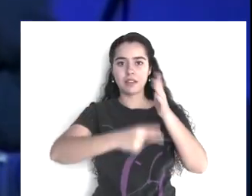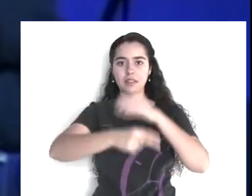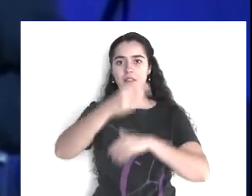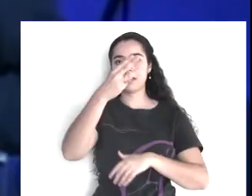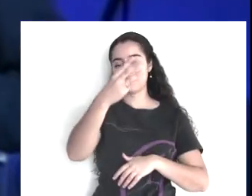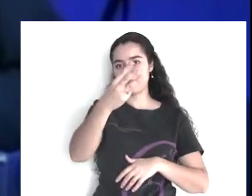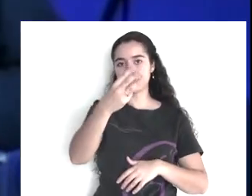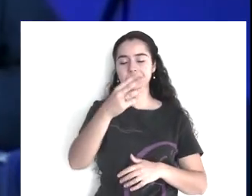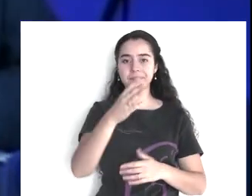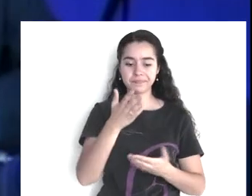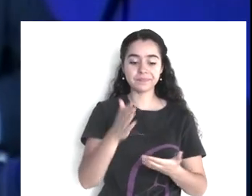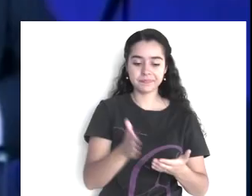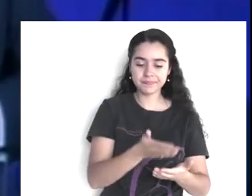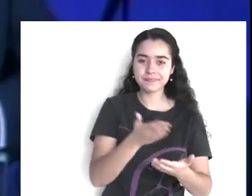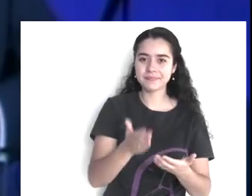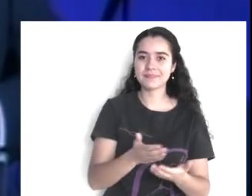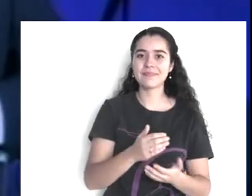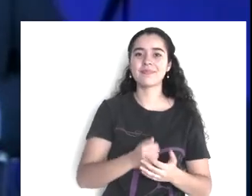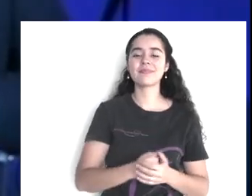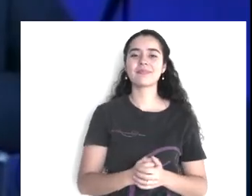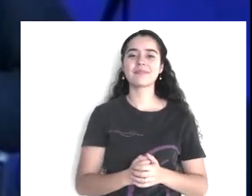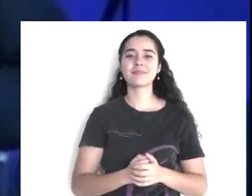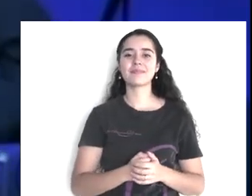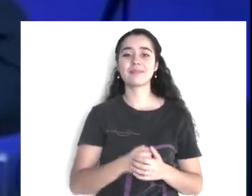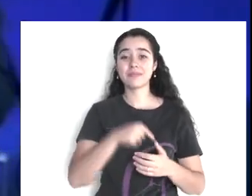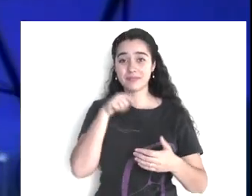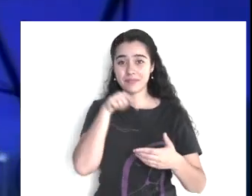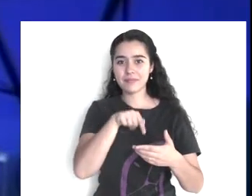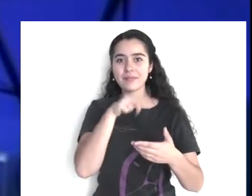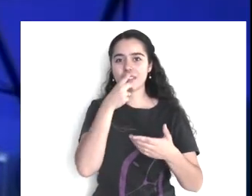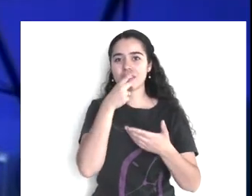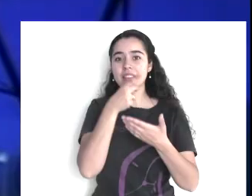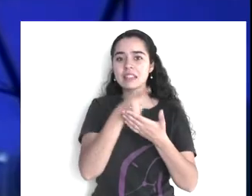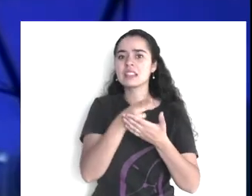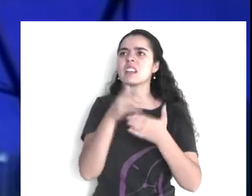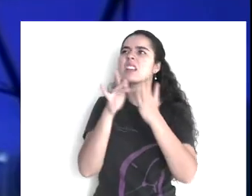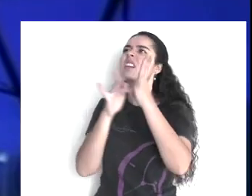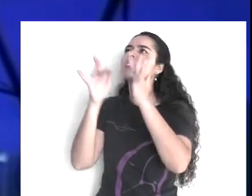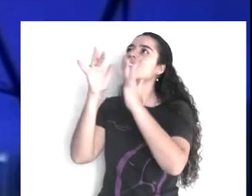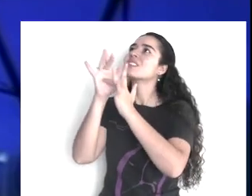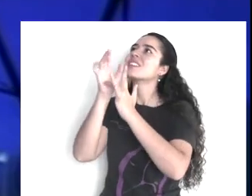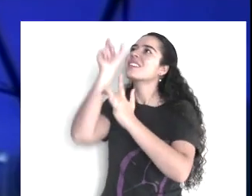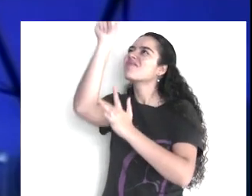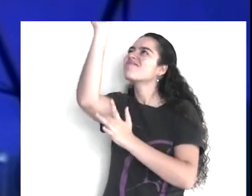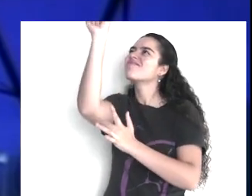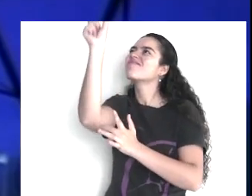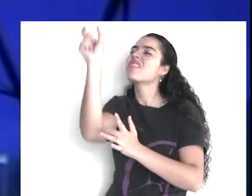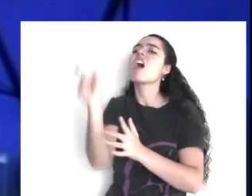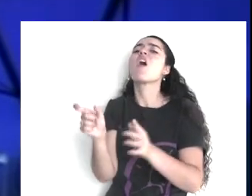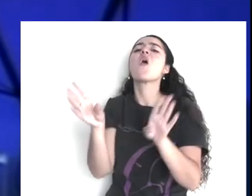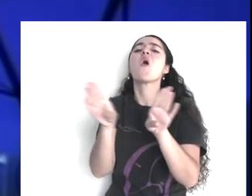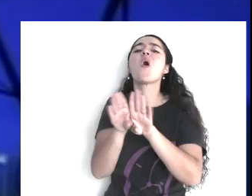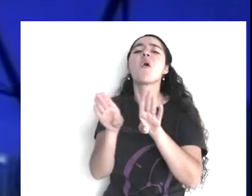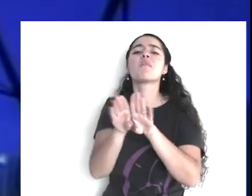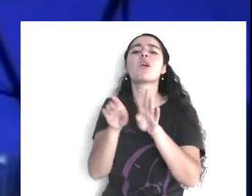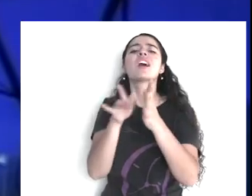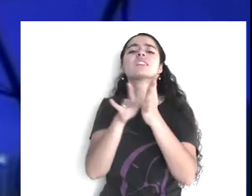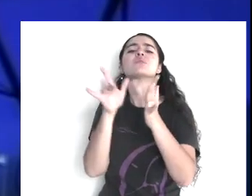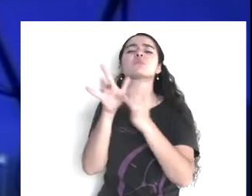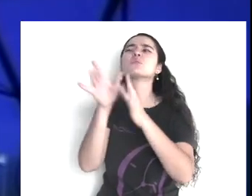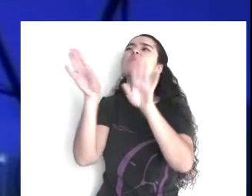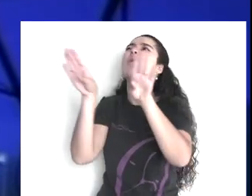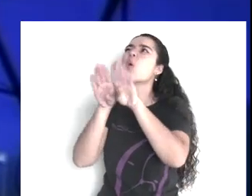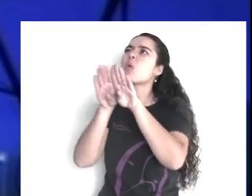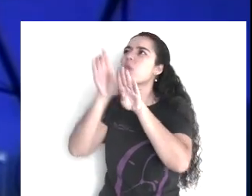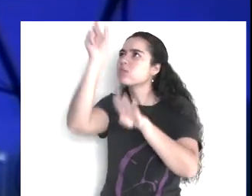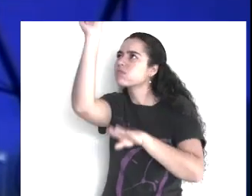Y este versículo es una profecía que hablaba del carácter